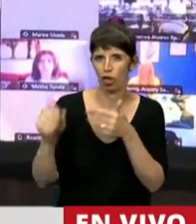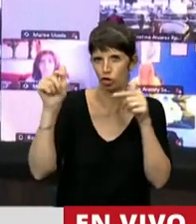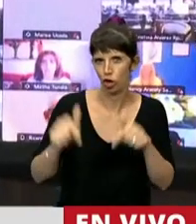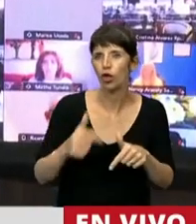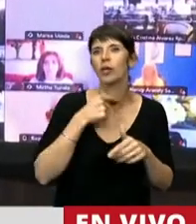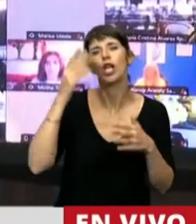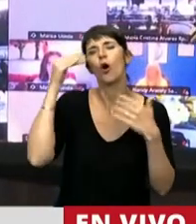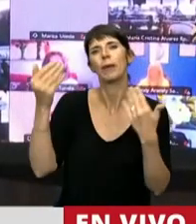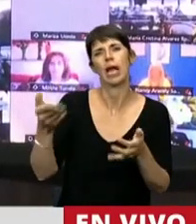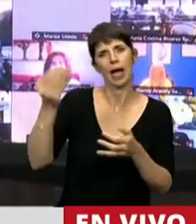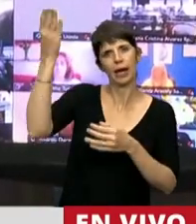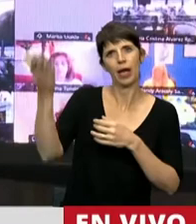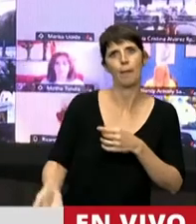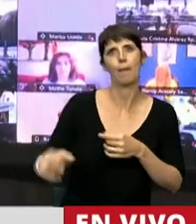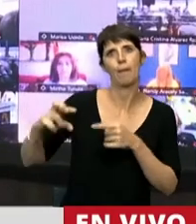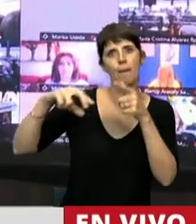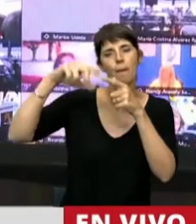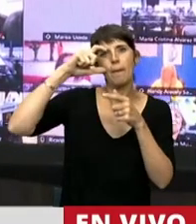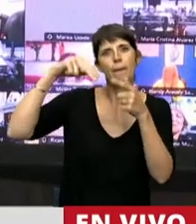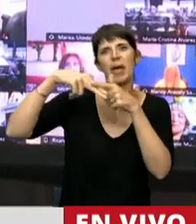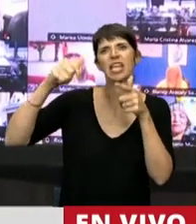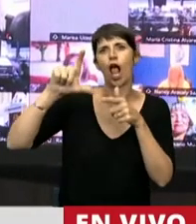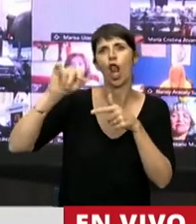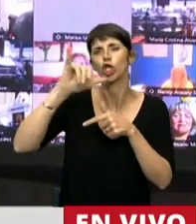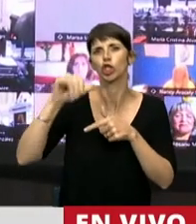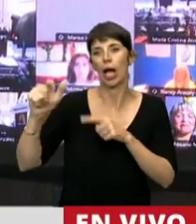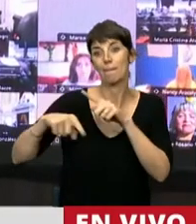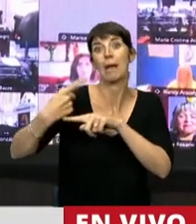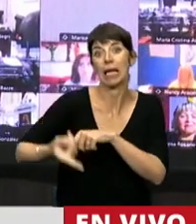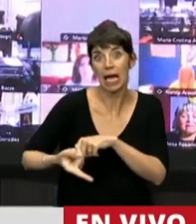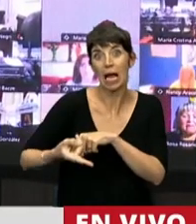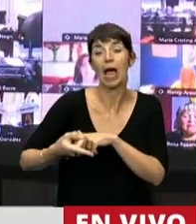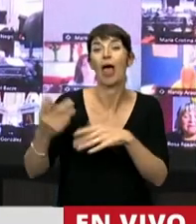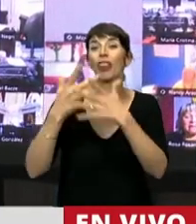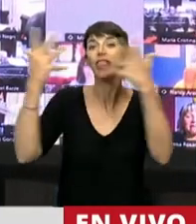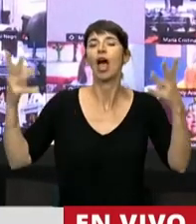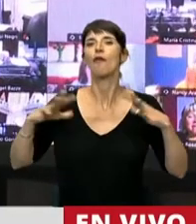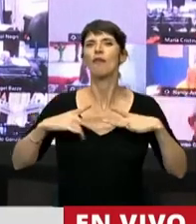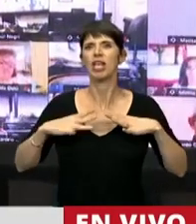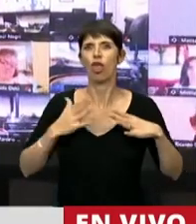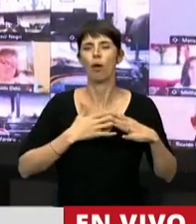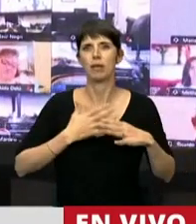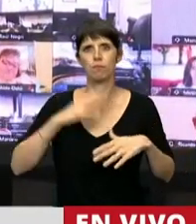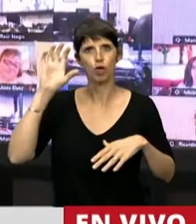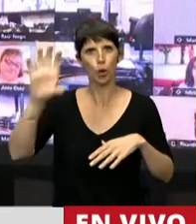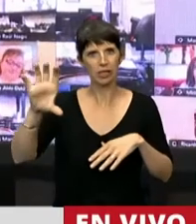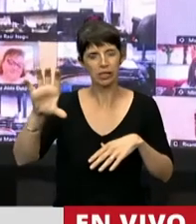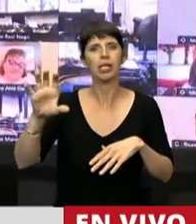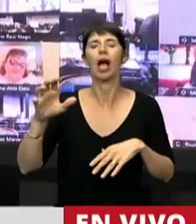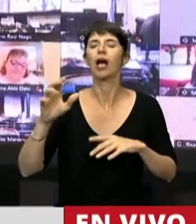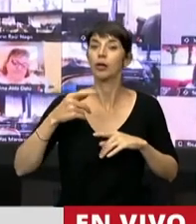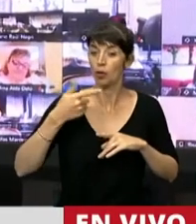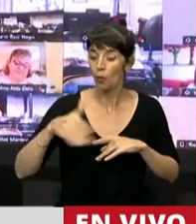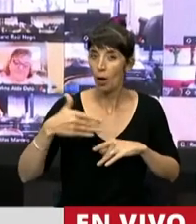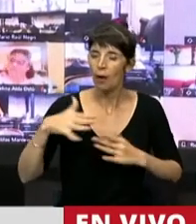homenaje a este hombre. El día de mañana es un día feriado en nuestra provincia y adelanto que vamos a presentar un